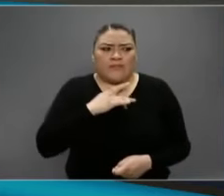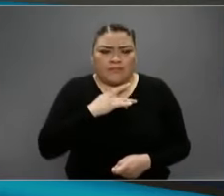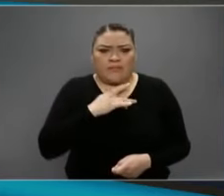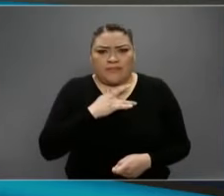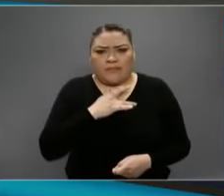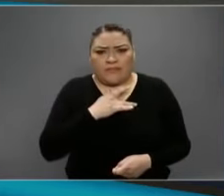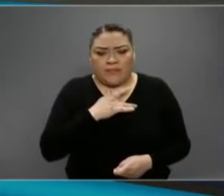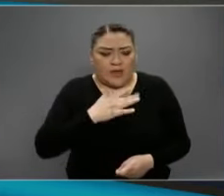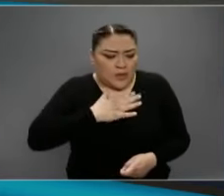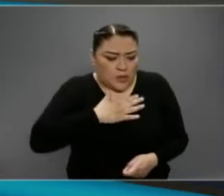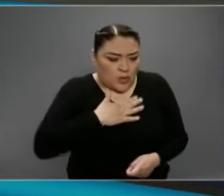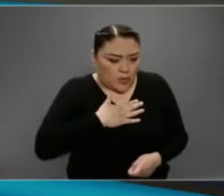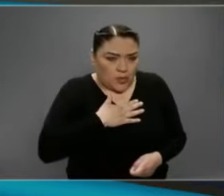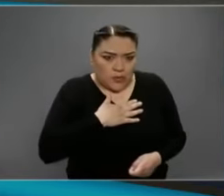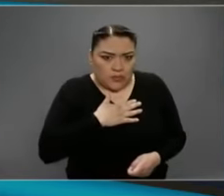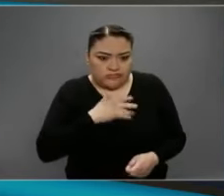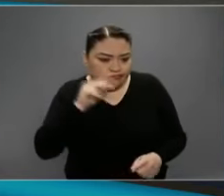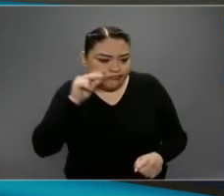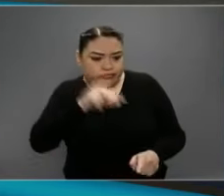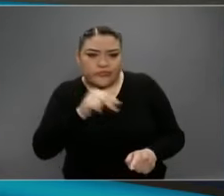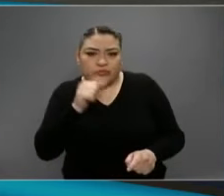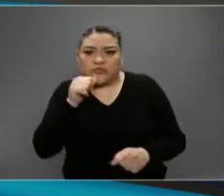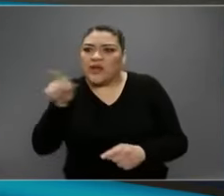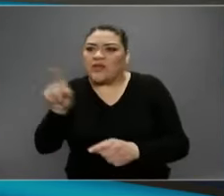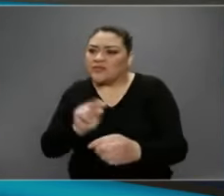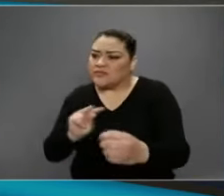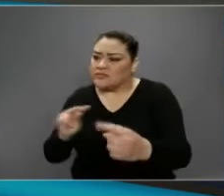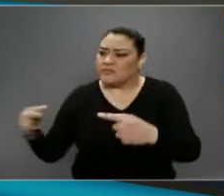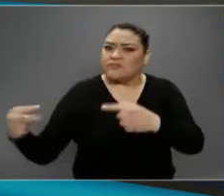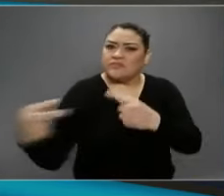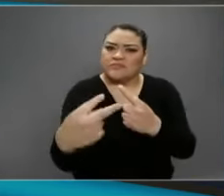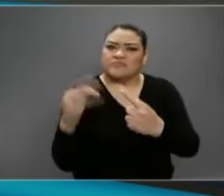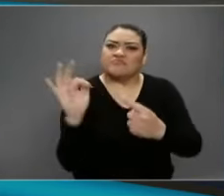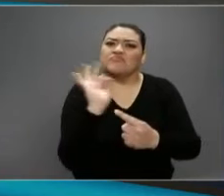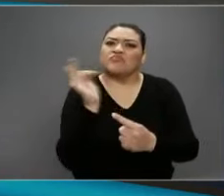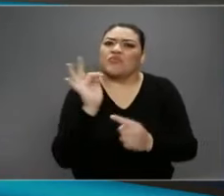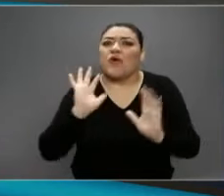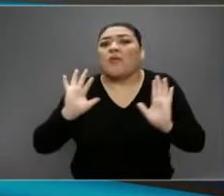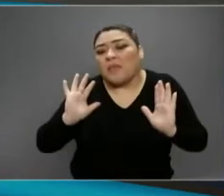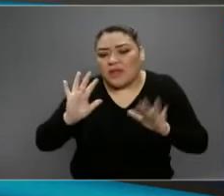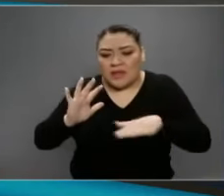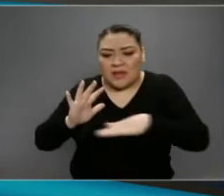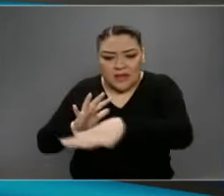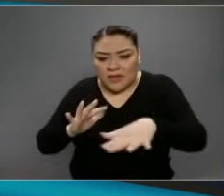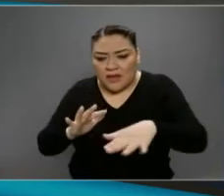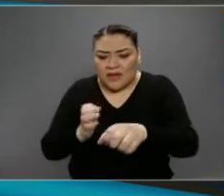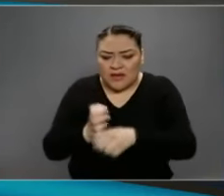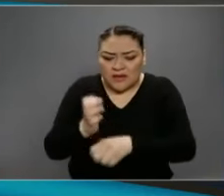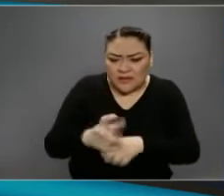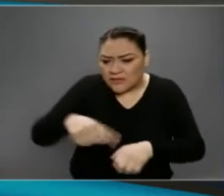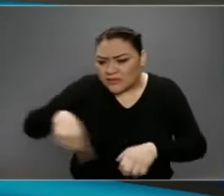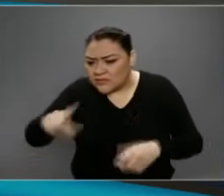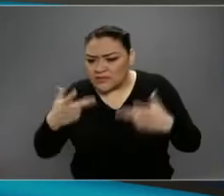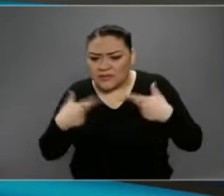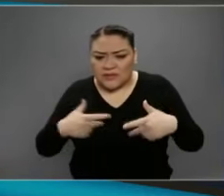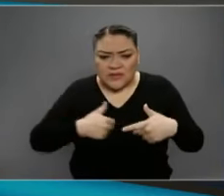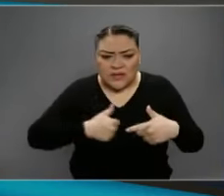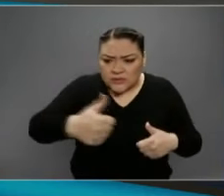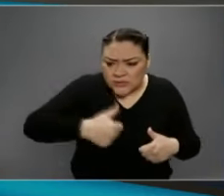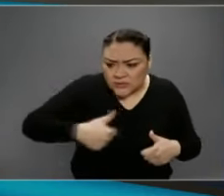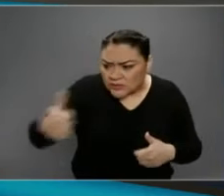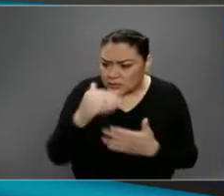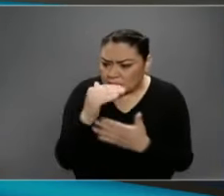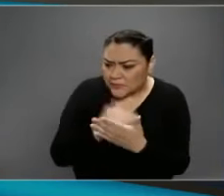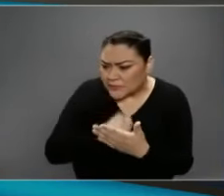que nosotros no alcanzamos a ver como federación. Ellos en su estado ven que la movilidad no